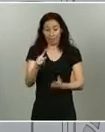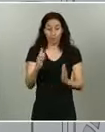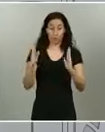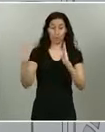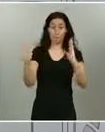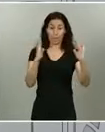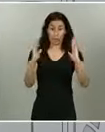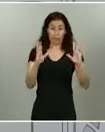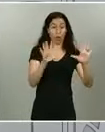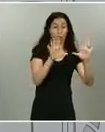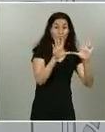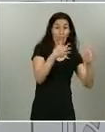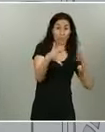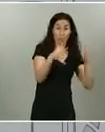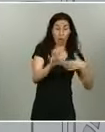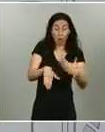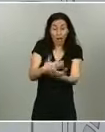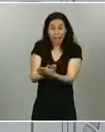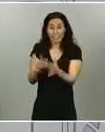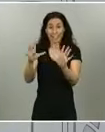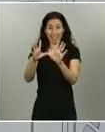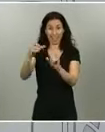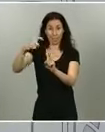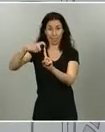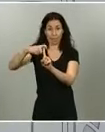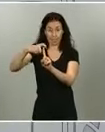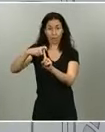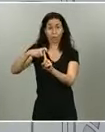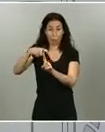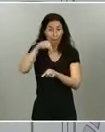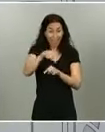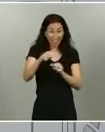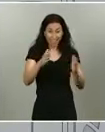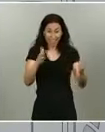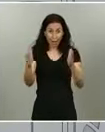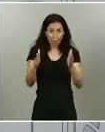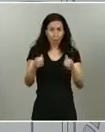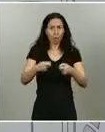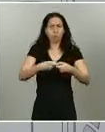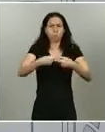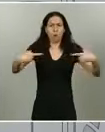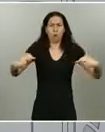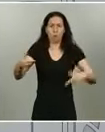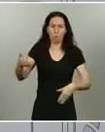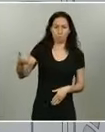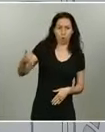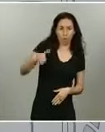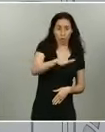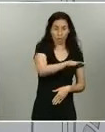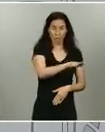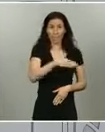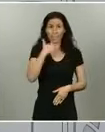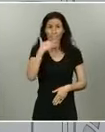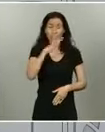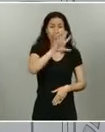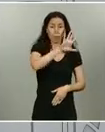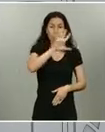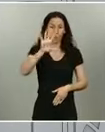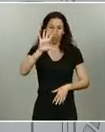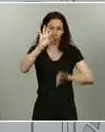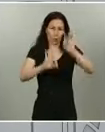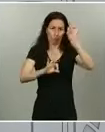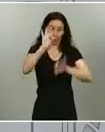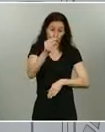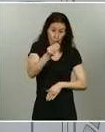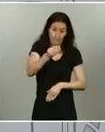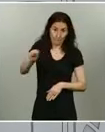ha habido un exceso importante de mortalidad. La mortalidad ha sido un 55% más de lo habitual.